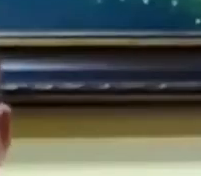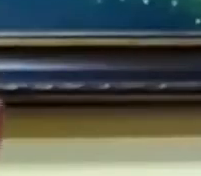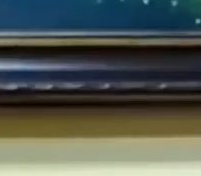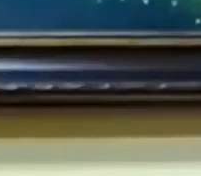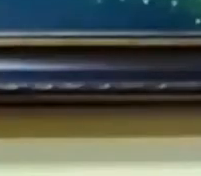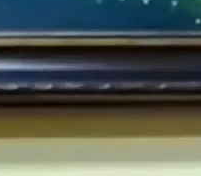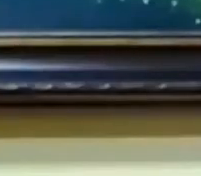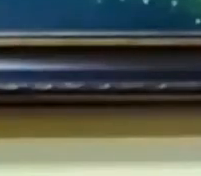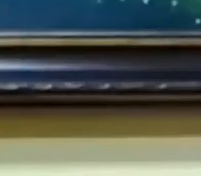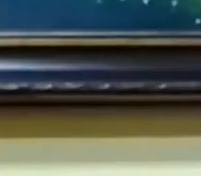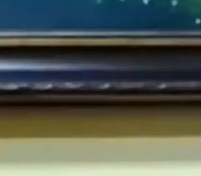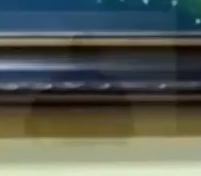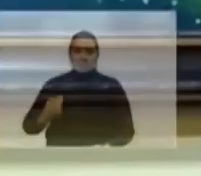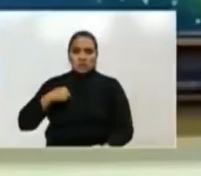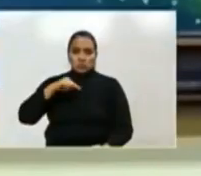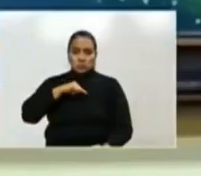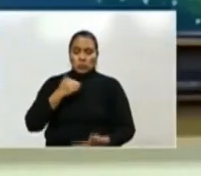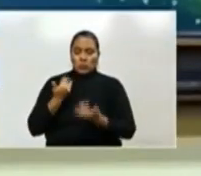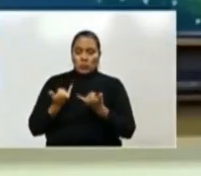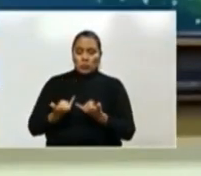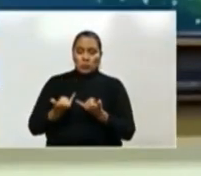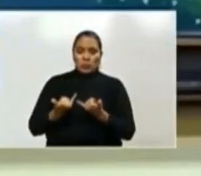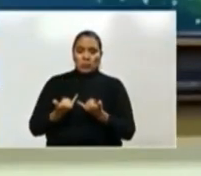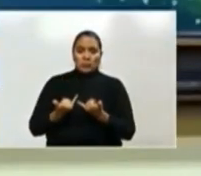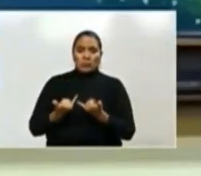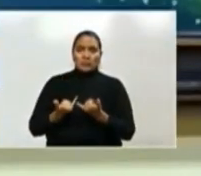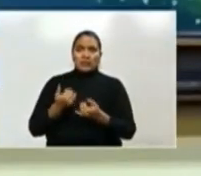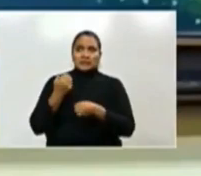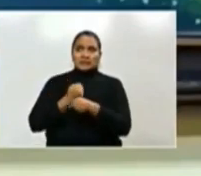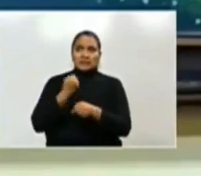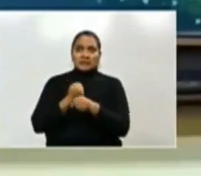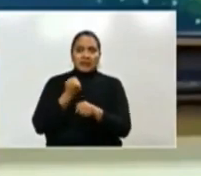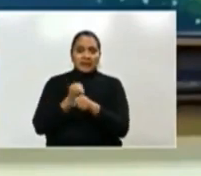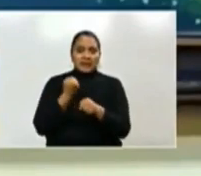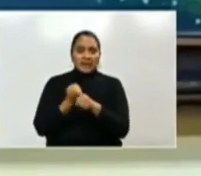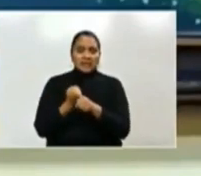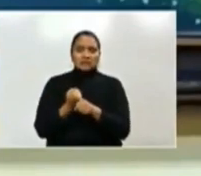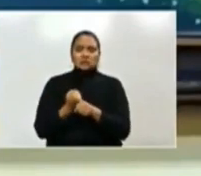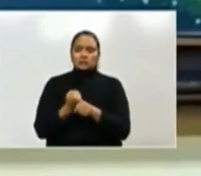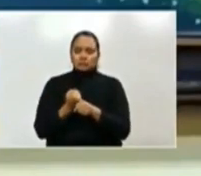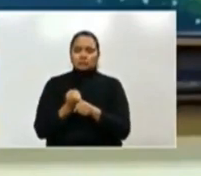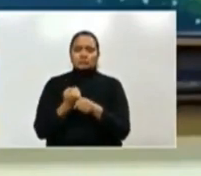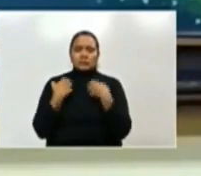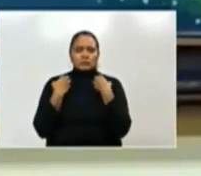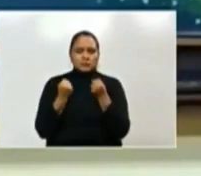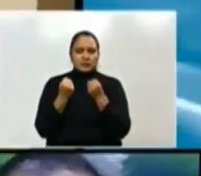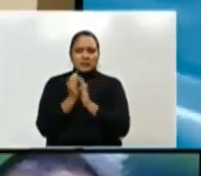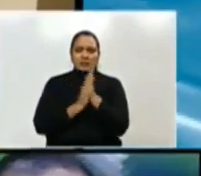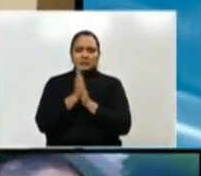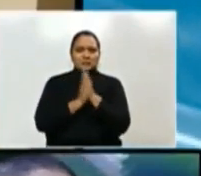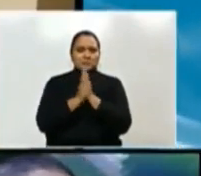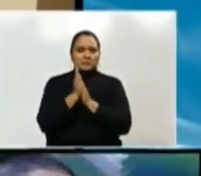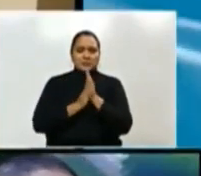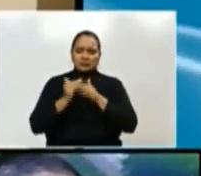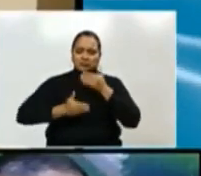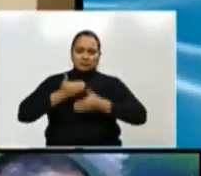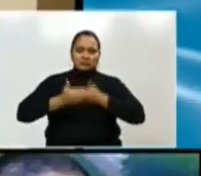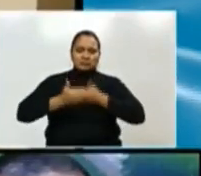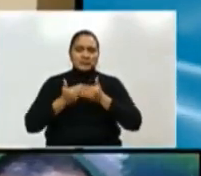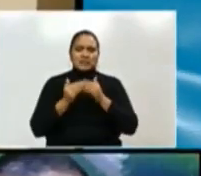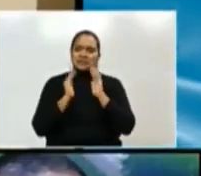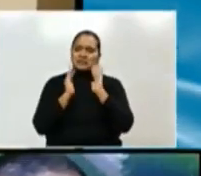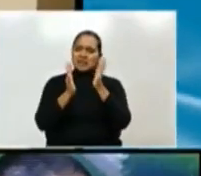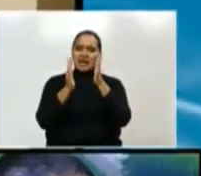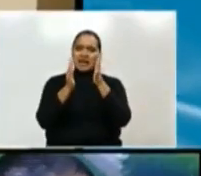Presidente, aquí estamos en Cantaranas trabajando duro, fuerte, entusiasmado, ya con energía, porque ya